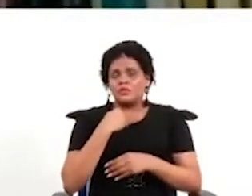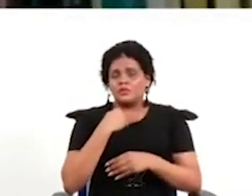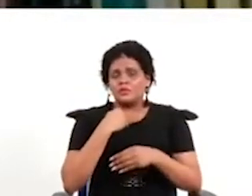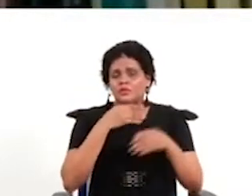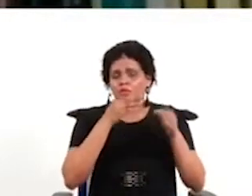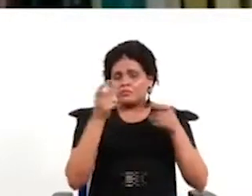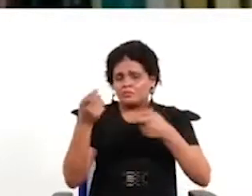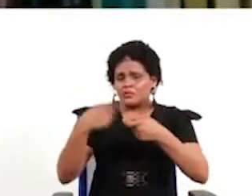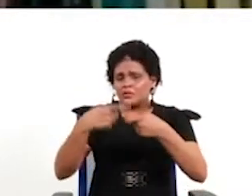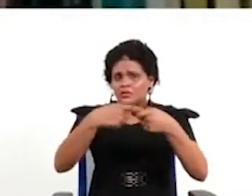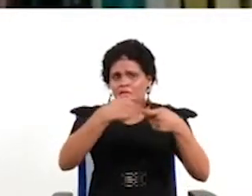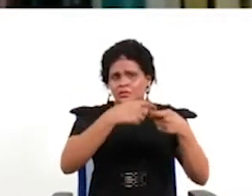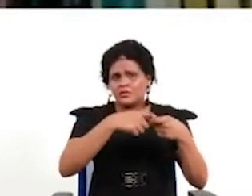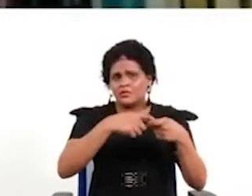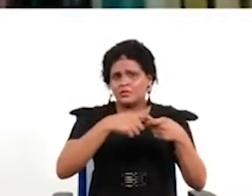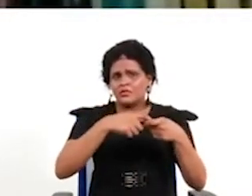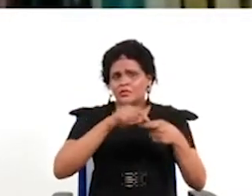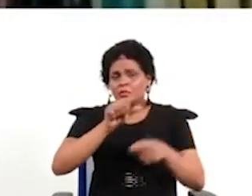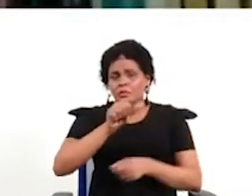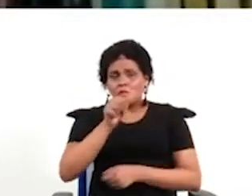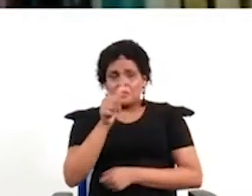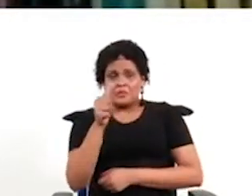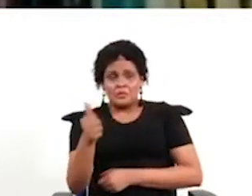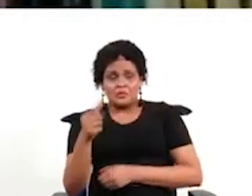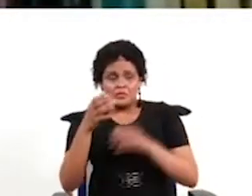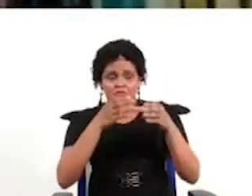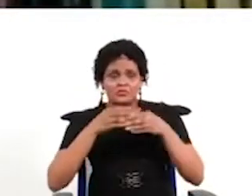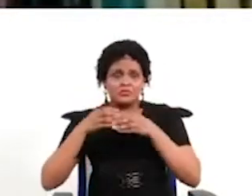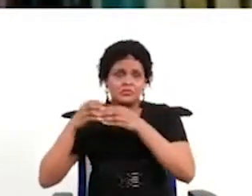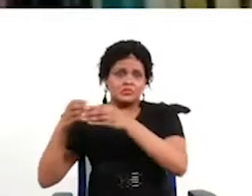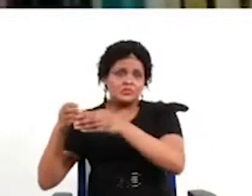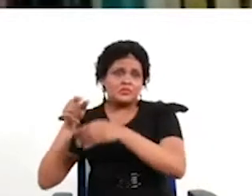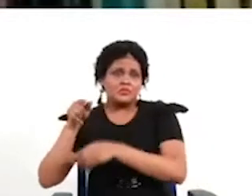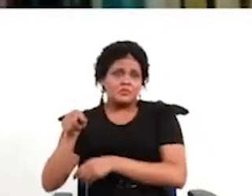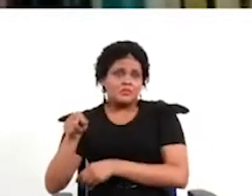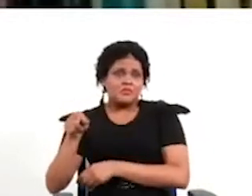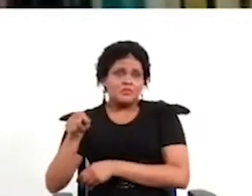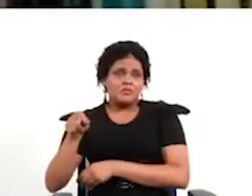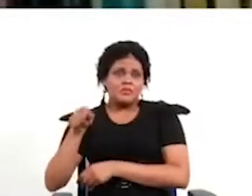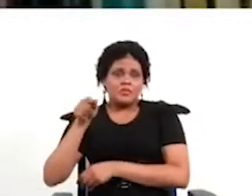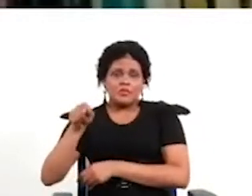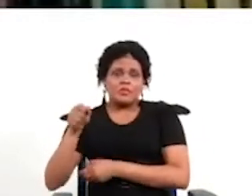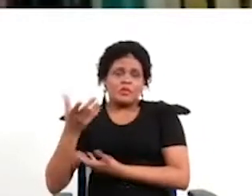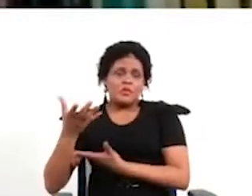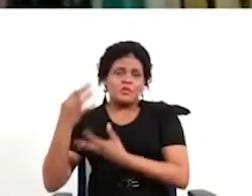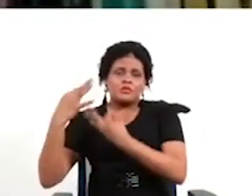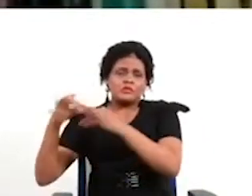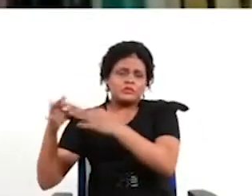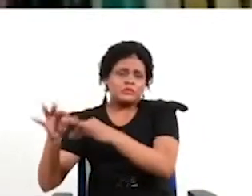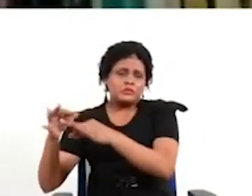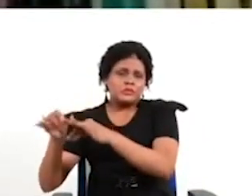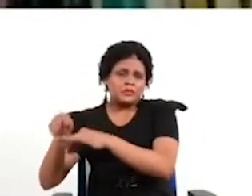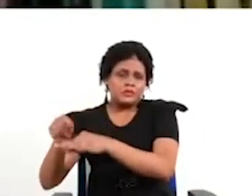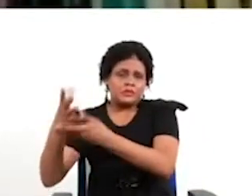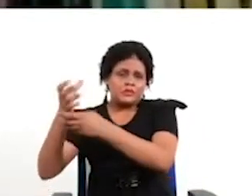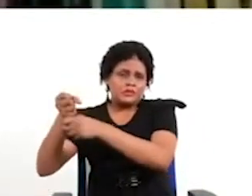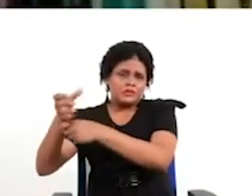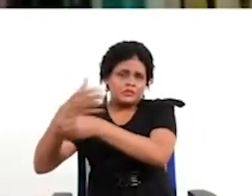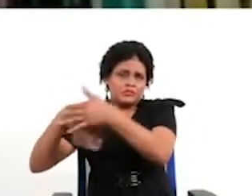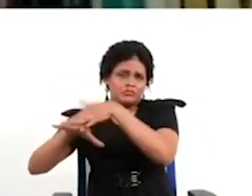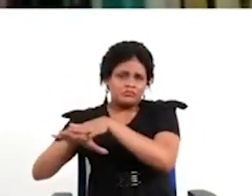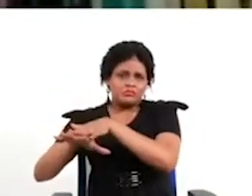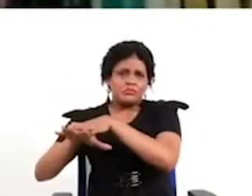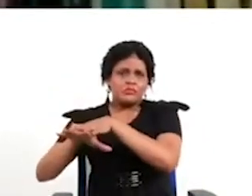participación o a veces no se da tanto por el lado de la participación como por el tratamiento o sea si hacemos un